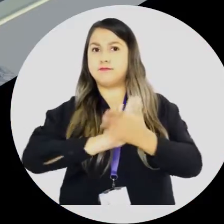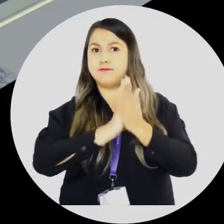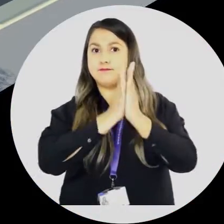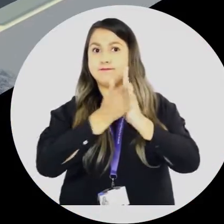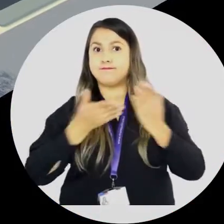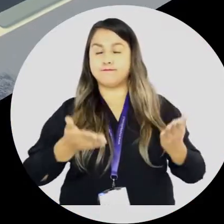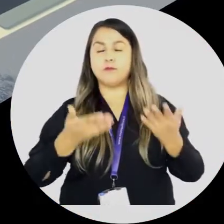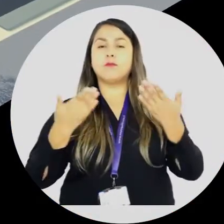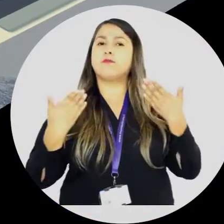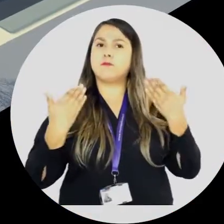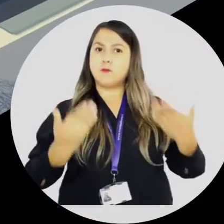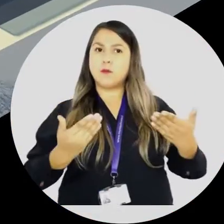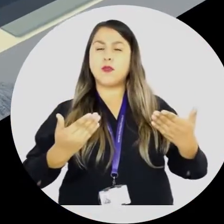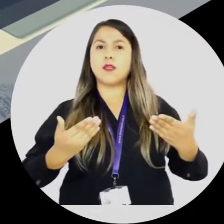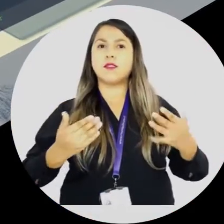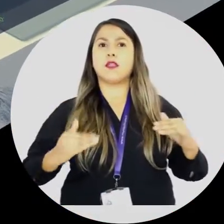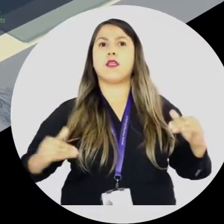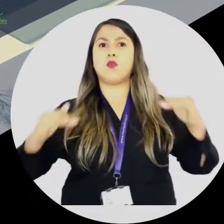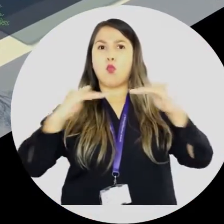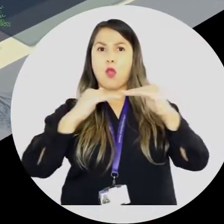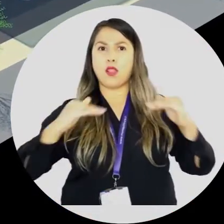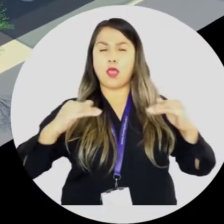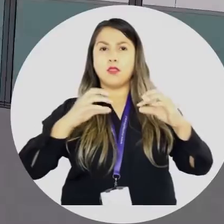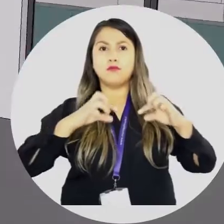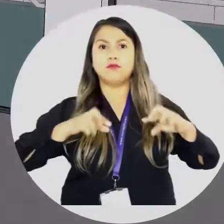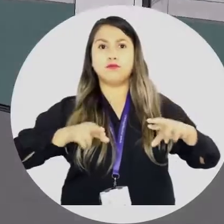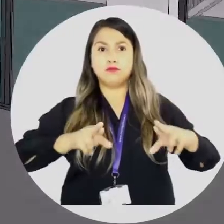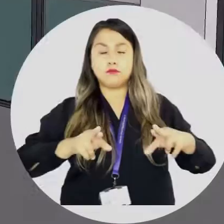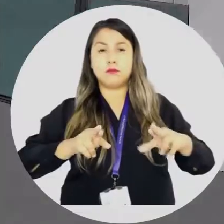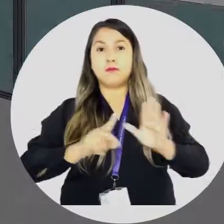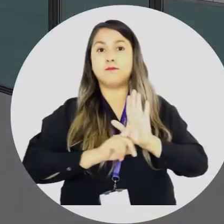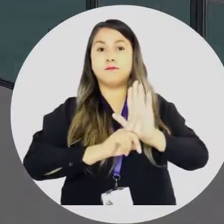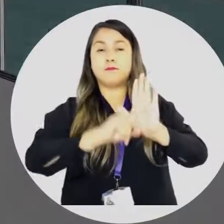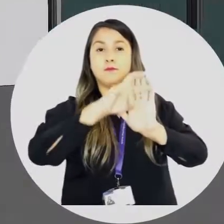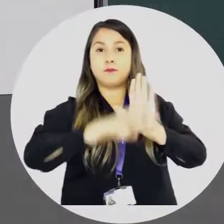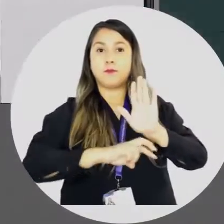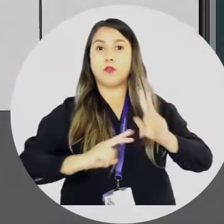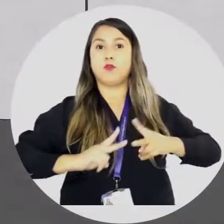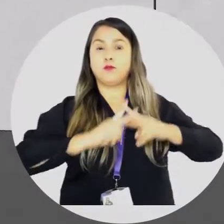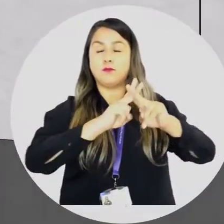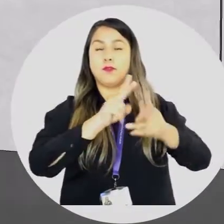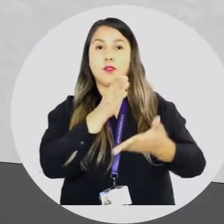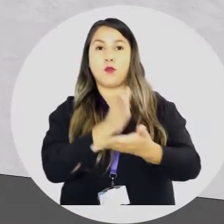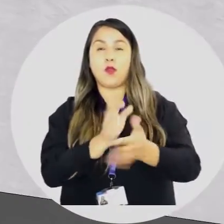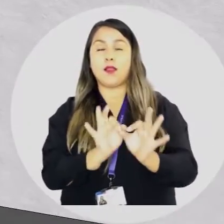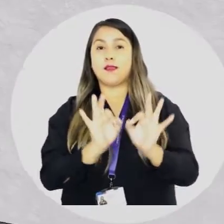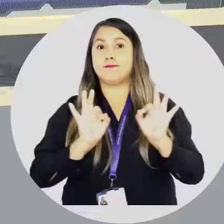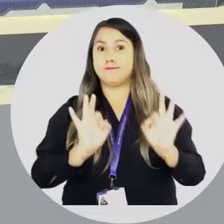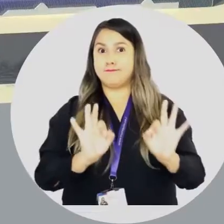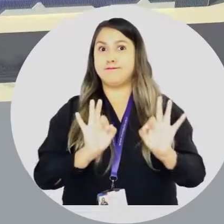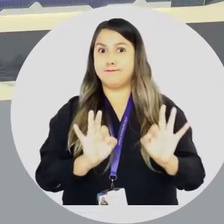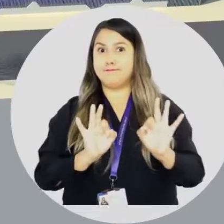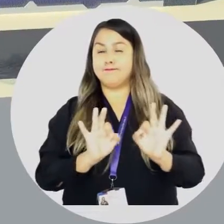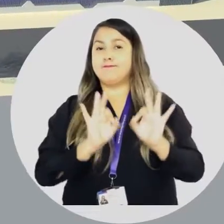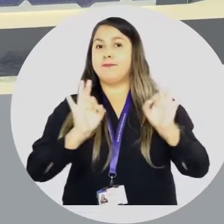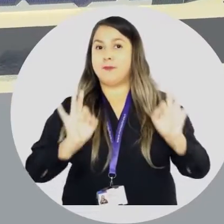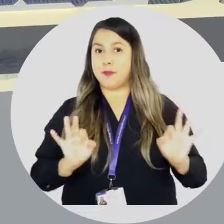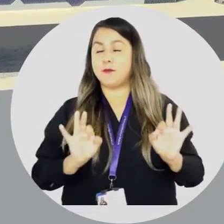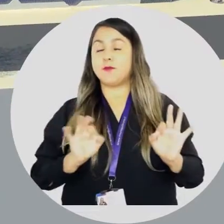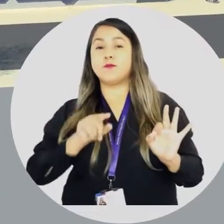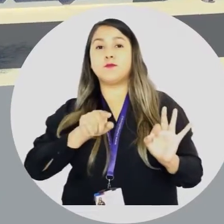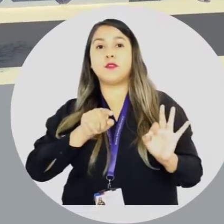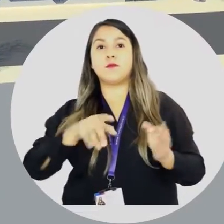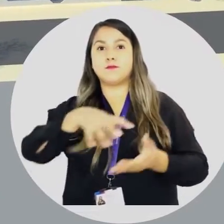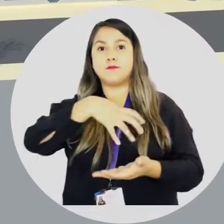todas y todos merecen igualdad de oportunidades, presentamos el proyecto de construcción de una escuela especial para la comuna.